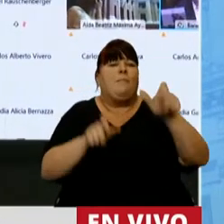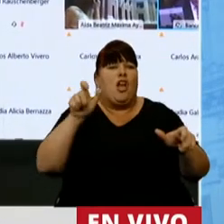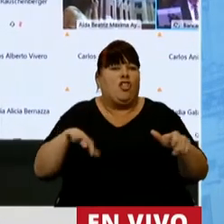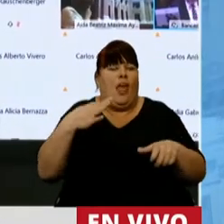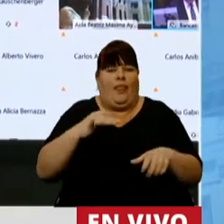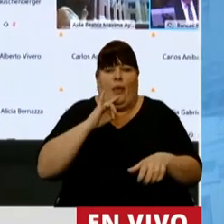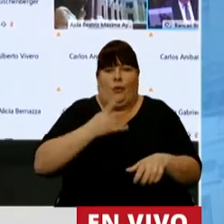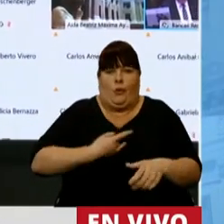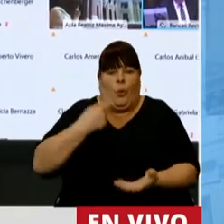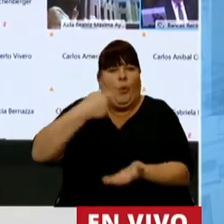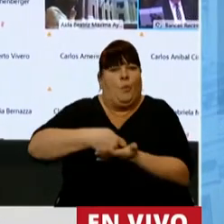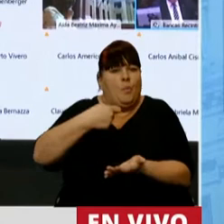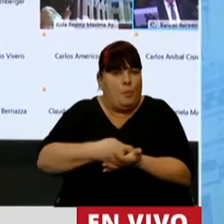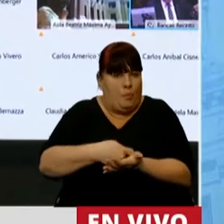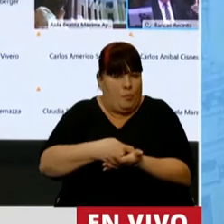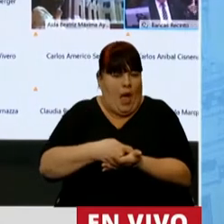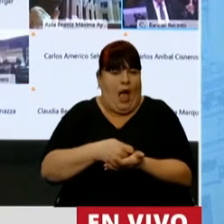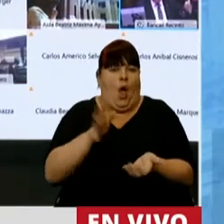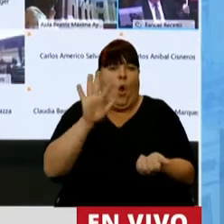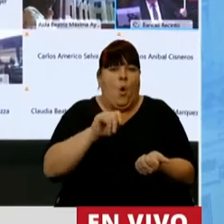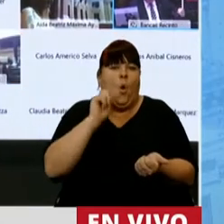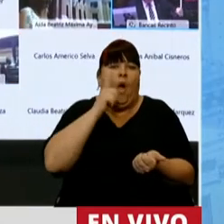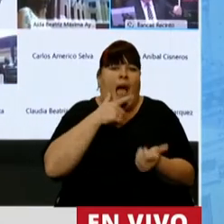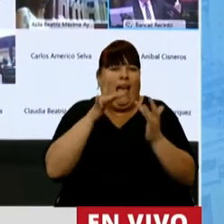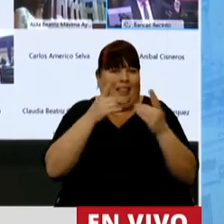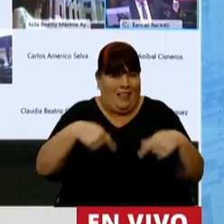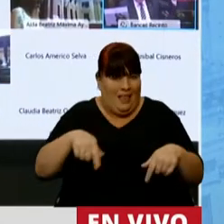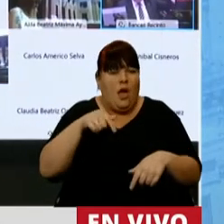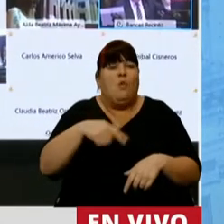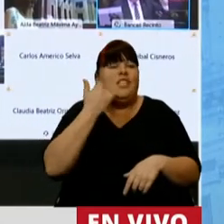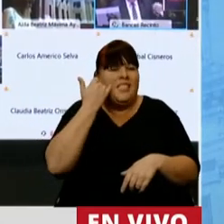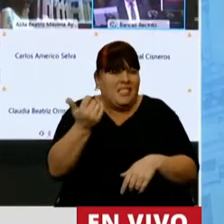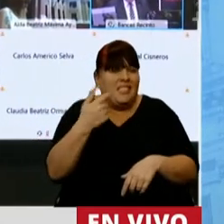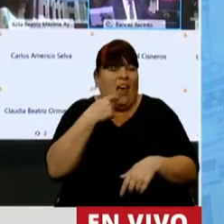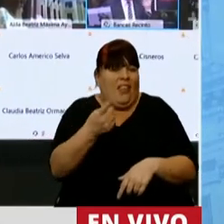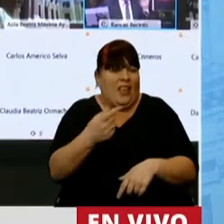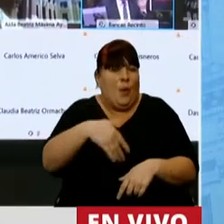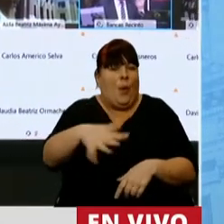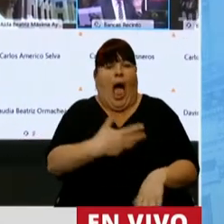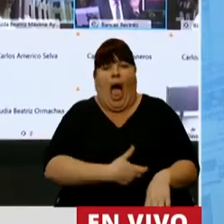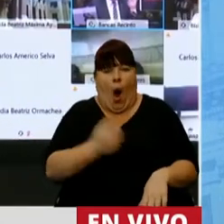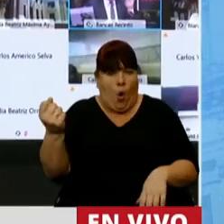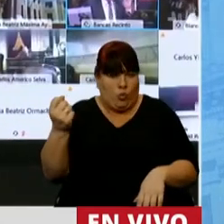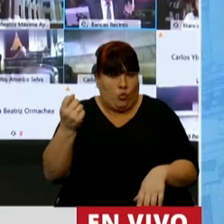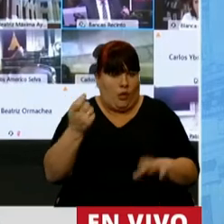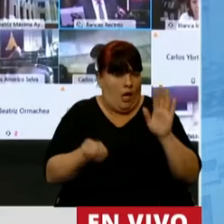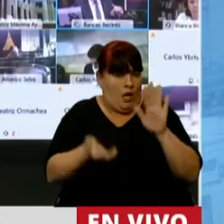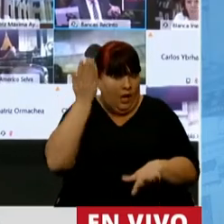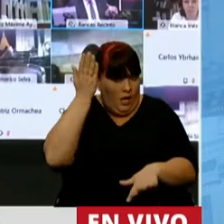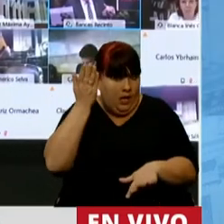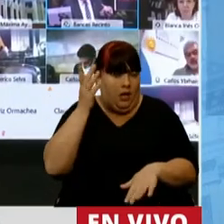tienen que asumir el pago de los servicios públicos del año que viene. Porque ya se habla de que se va a ajustar el cobro